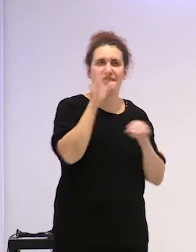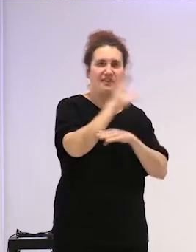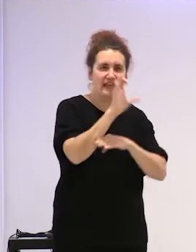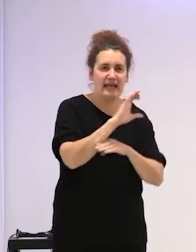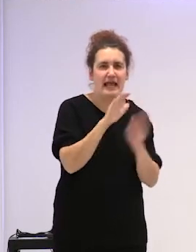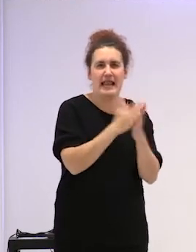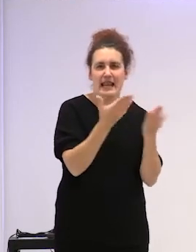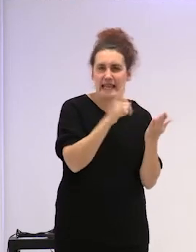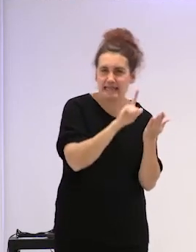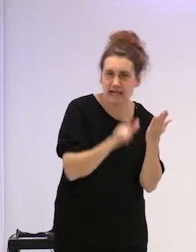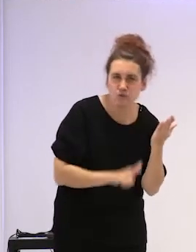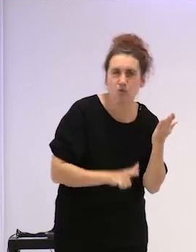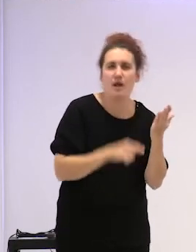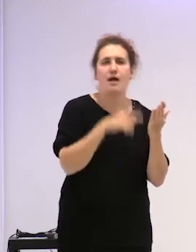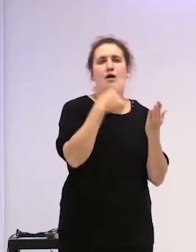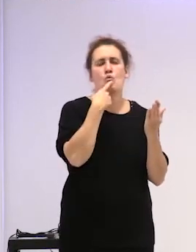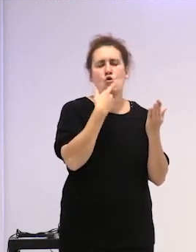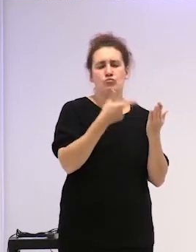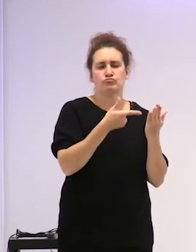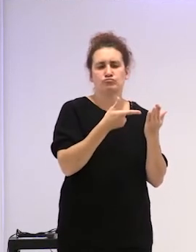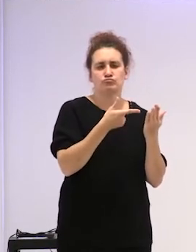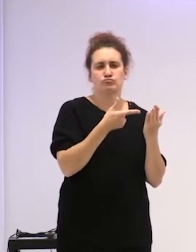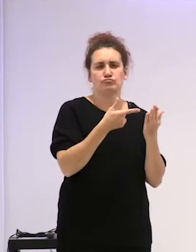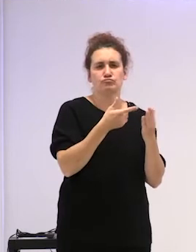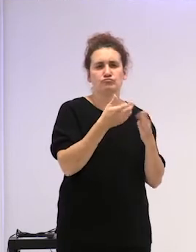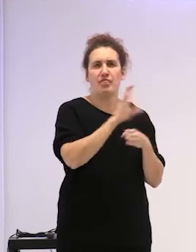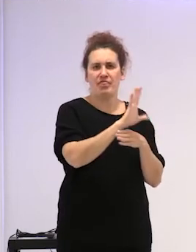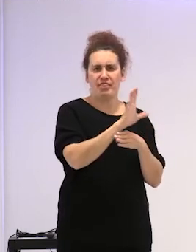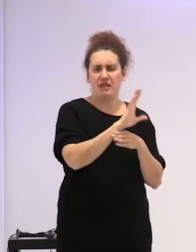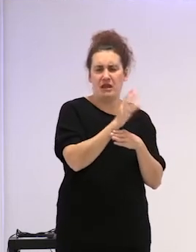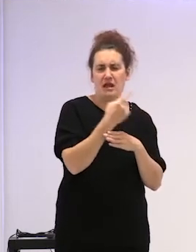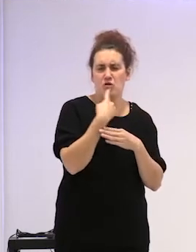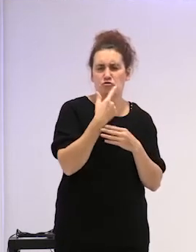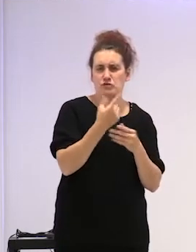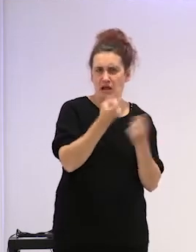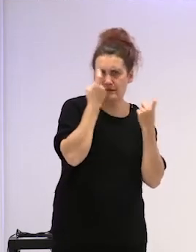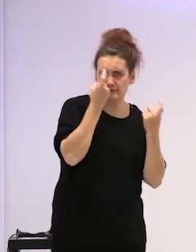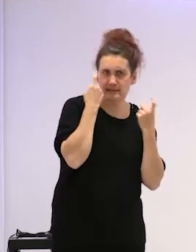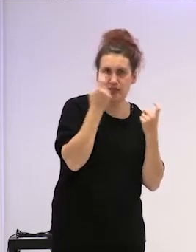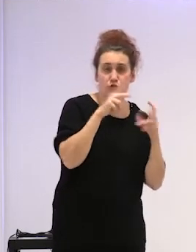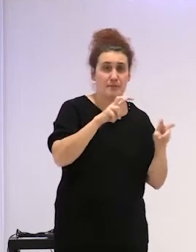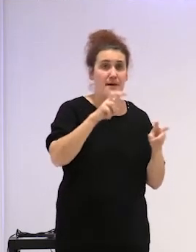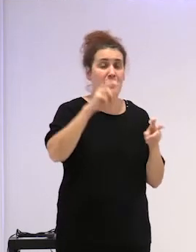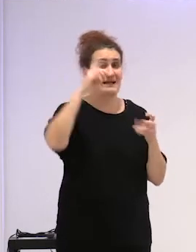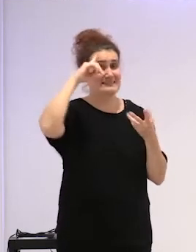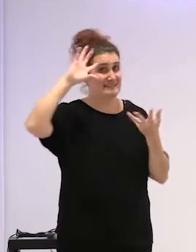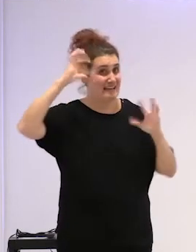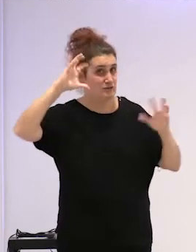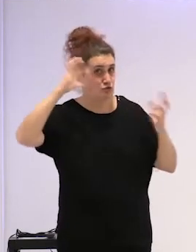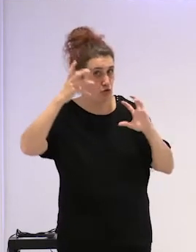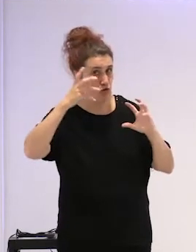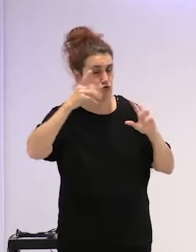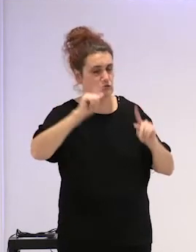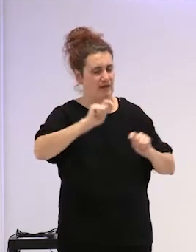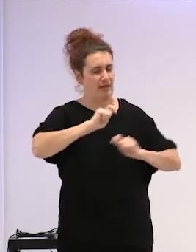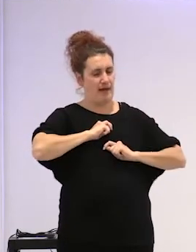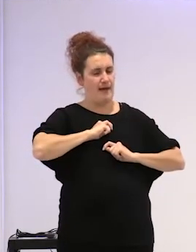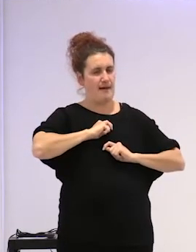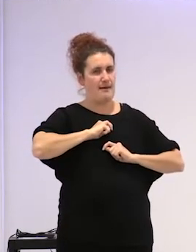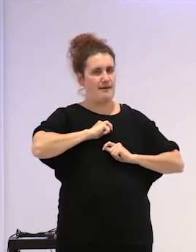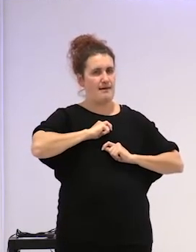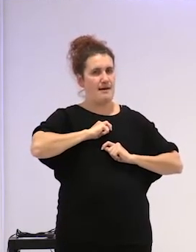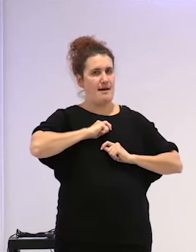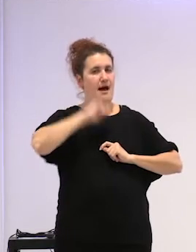se ha fascinado, si esa palabra se puede usar, con los trastornos que genera el abuso en la